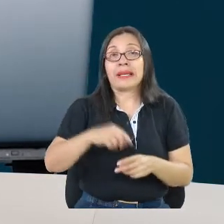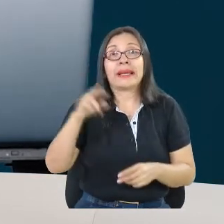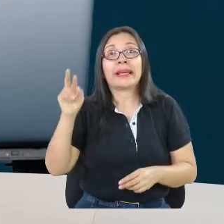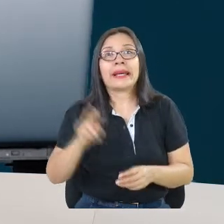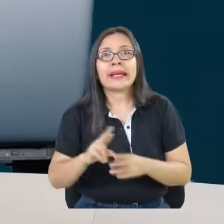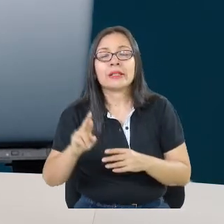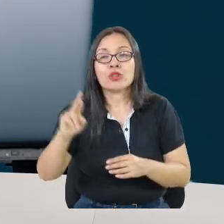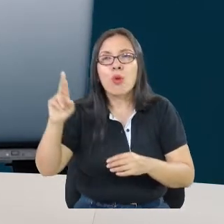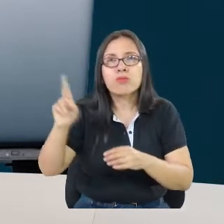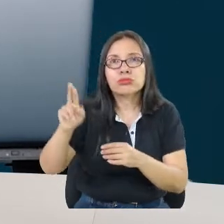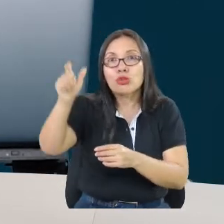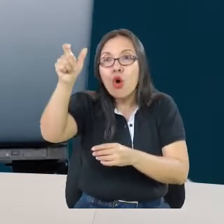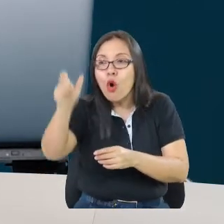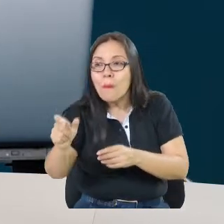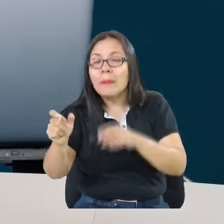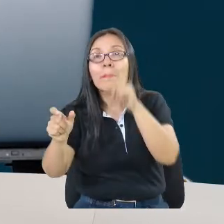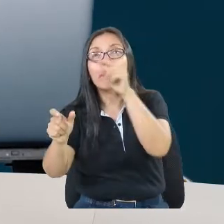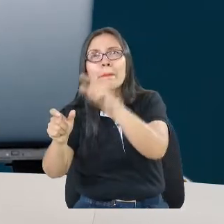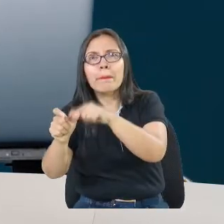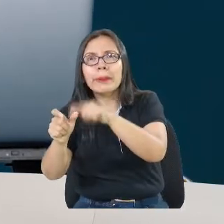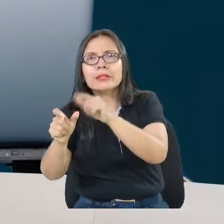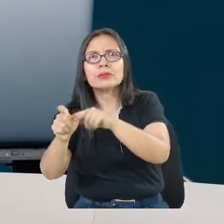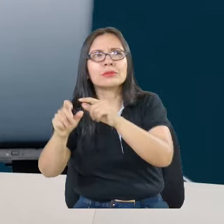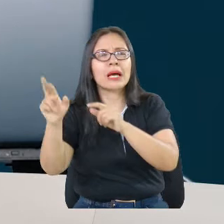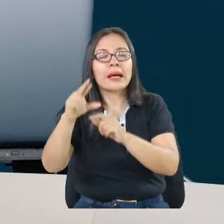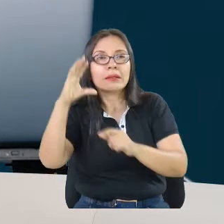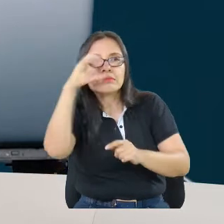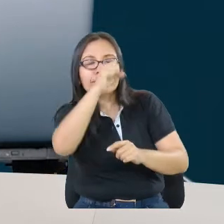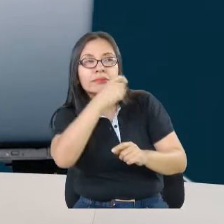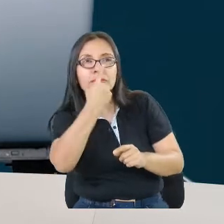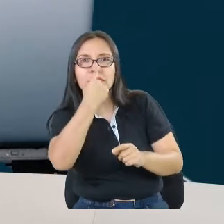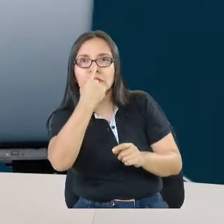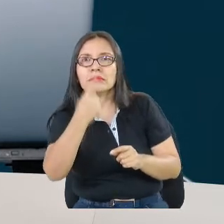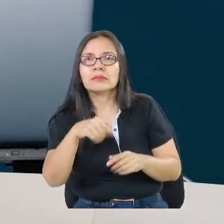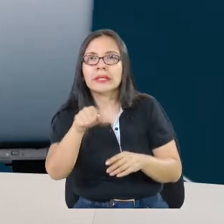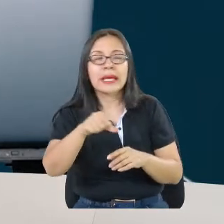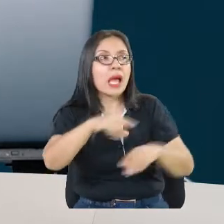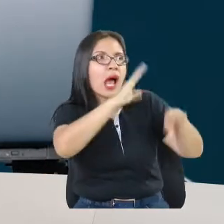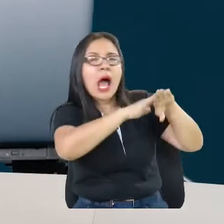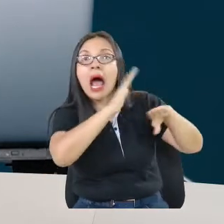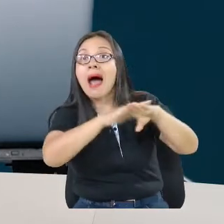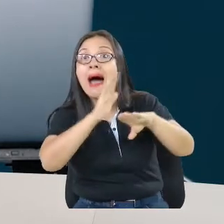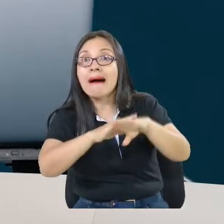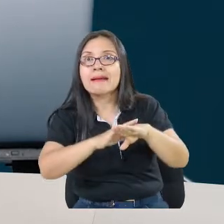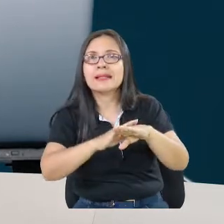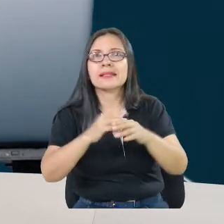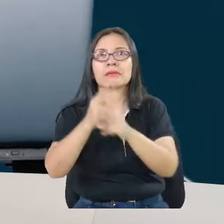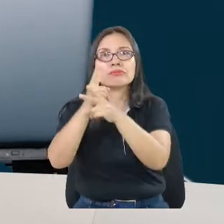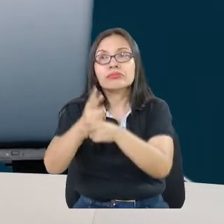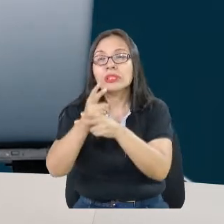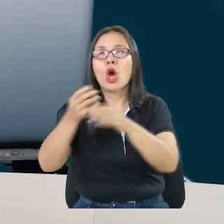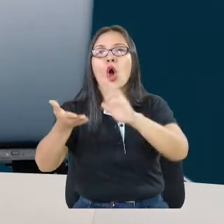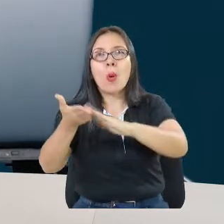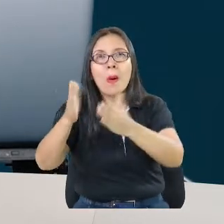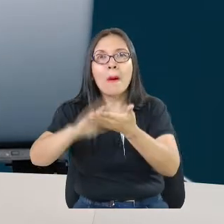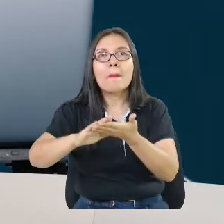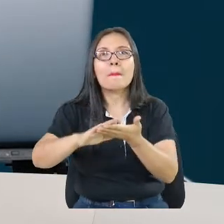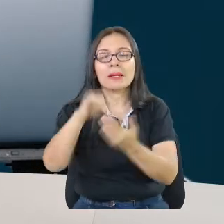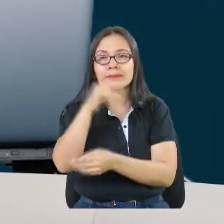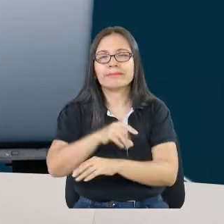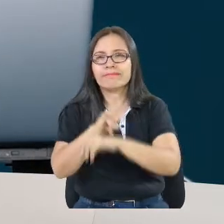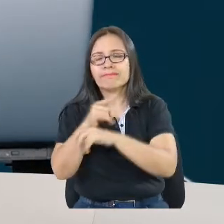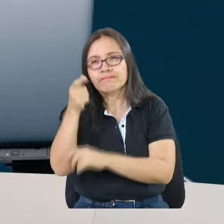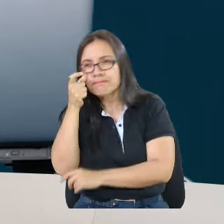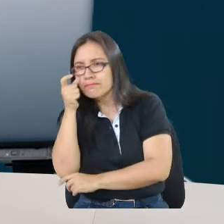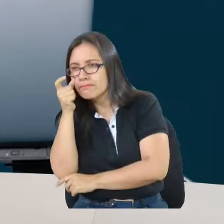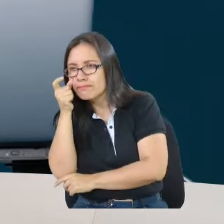tener sensores humanos en territorio que puedan tener la capacidad de emitir alertas tempranas comunitarias y hacer monitoreo comunitario.